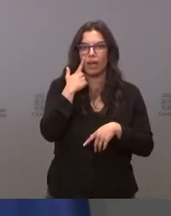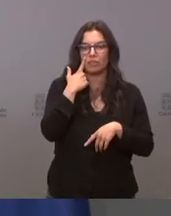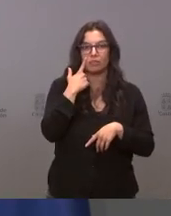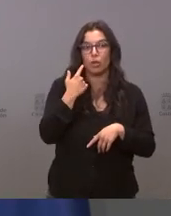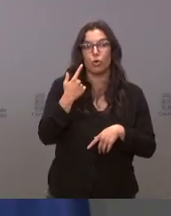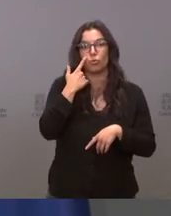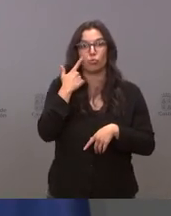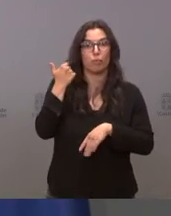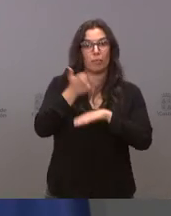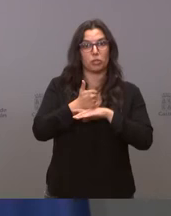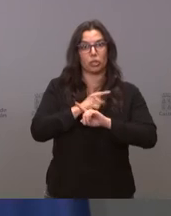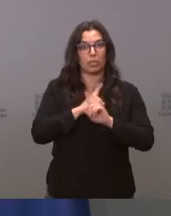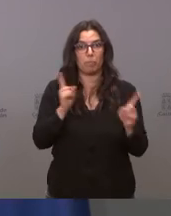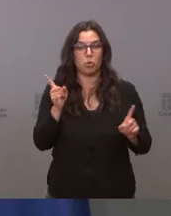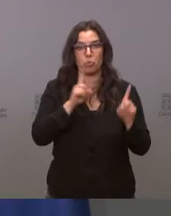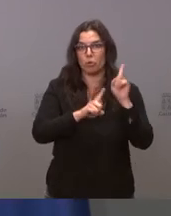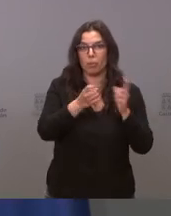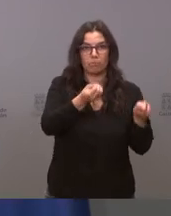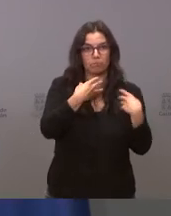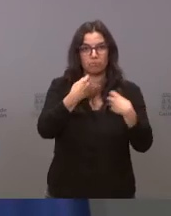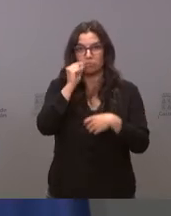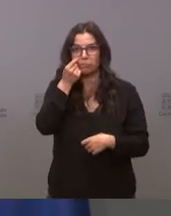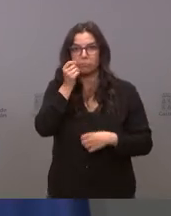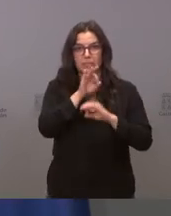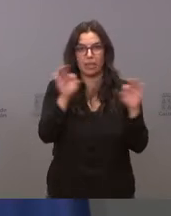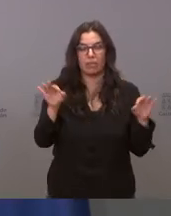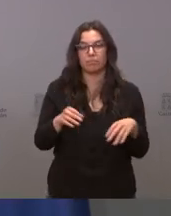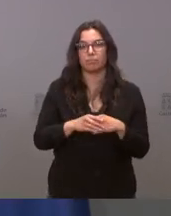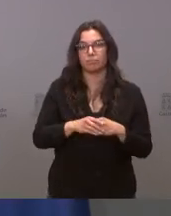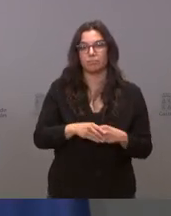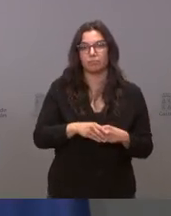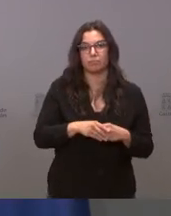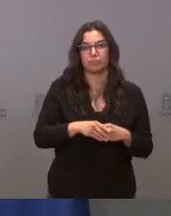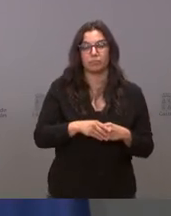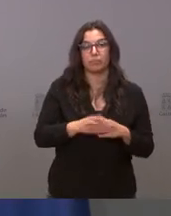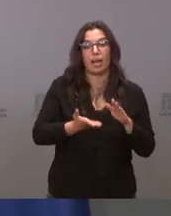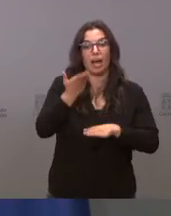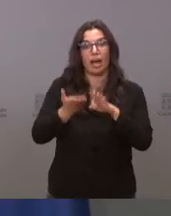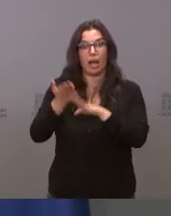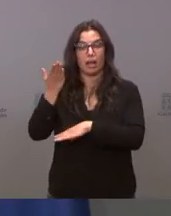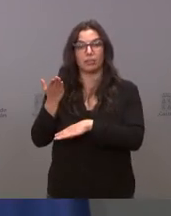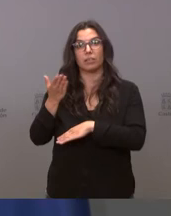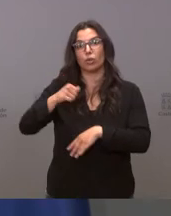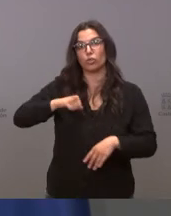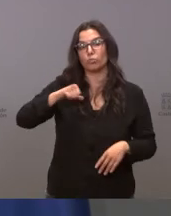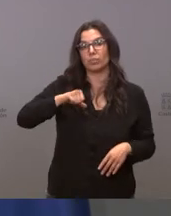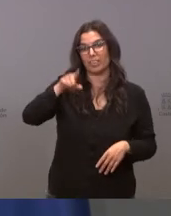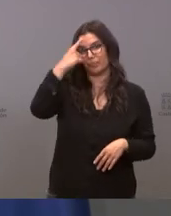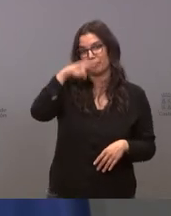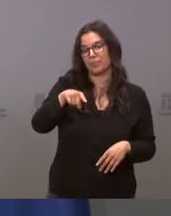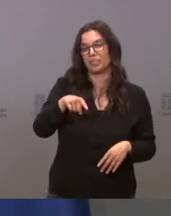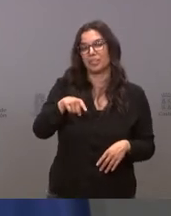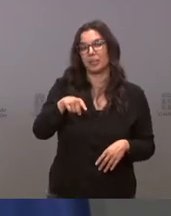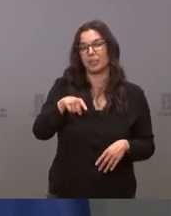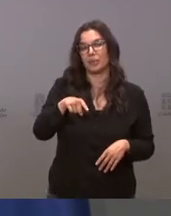guardia ha tenido ninguna incidencia ni llamadas y las altas hospitalarias mayoritariamente usted sabe no